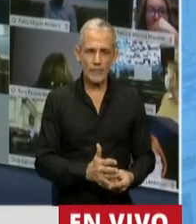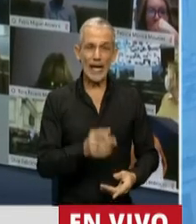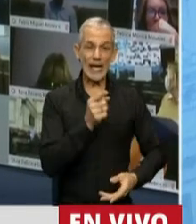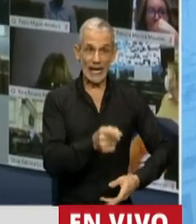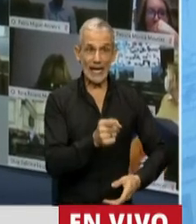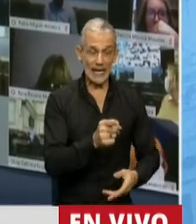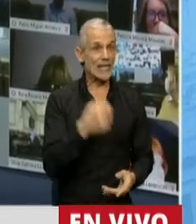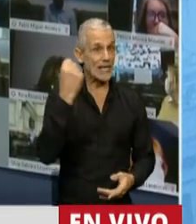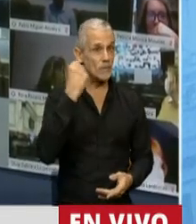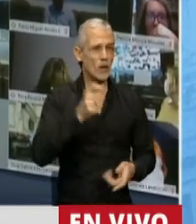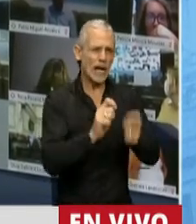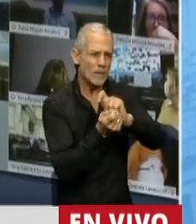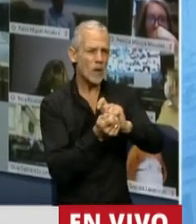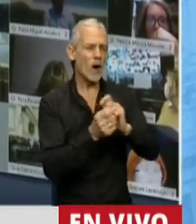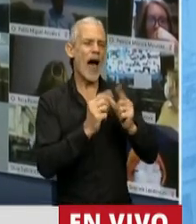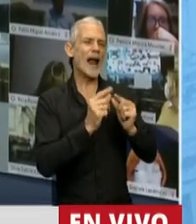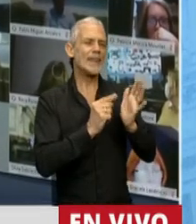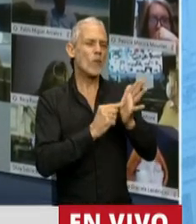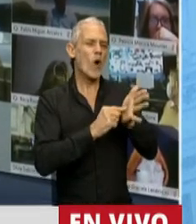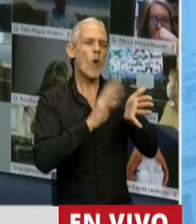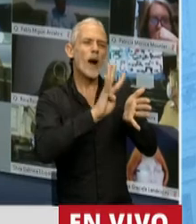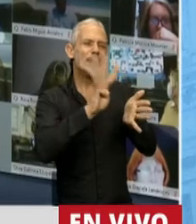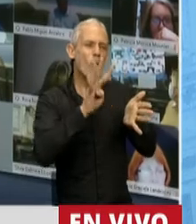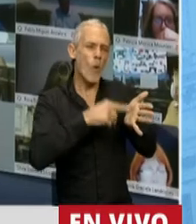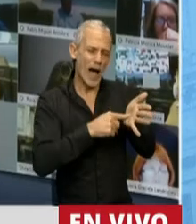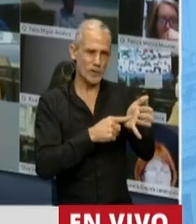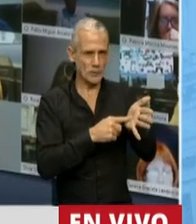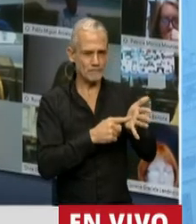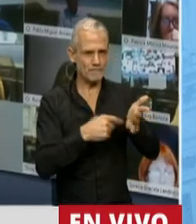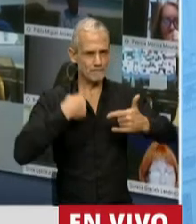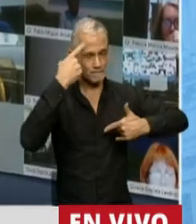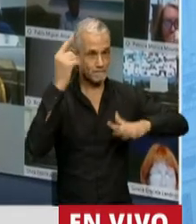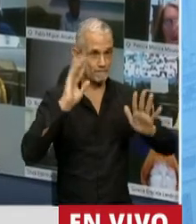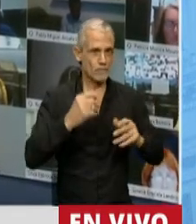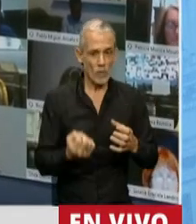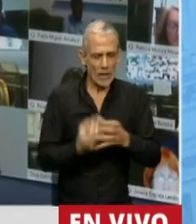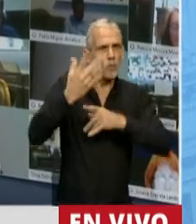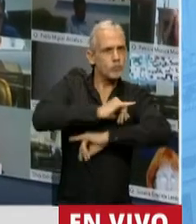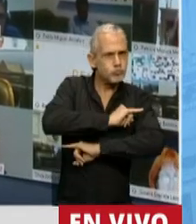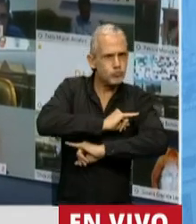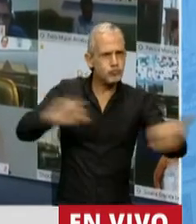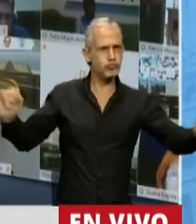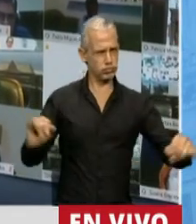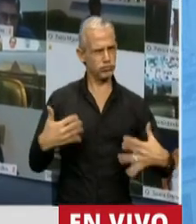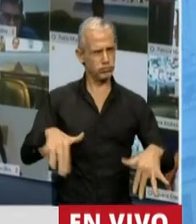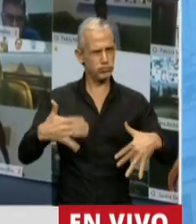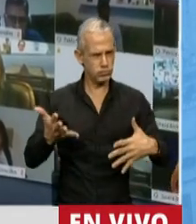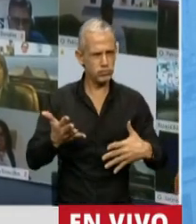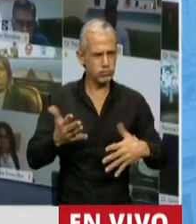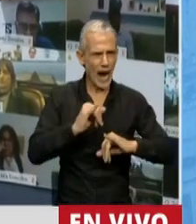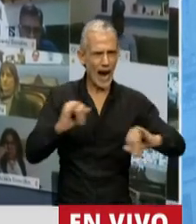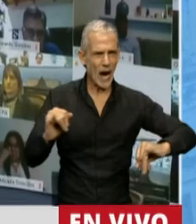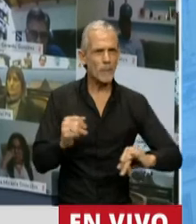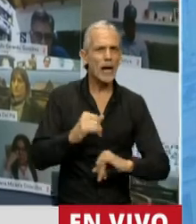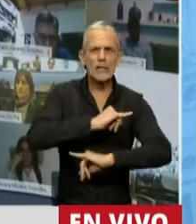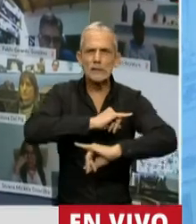se ha generado en la modificación del artículo 44 y por ahí pongo a consideración que cuando hablamos de generar campañas de difusión masiva, le pido que le